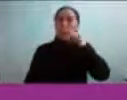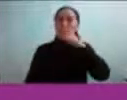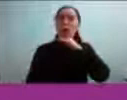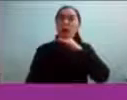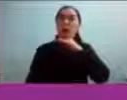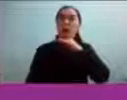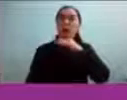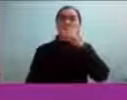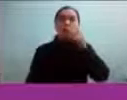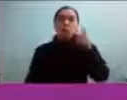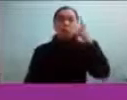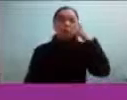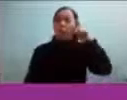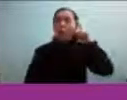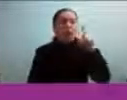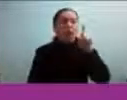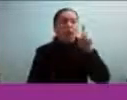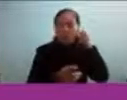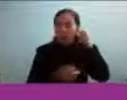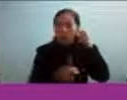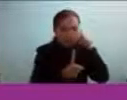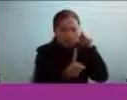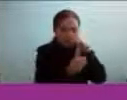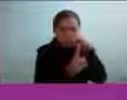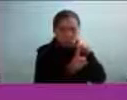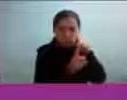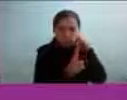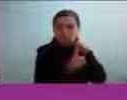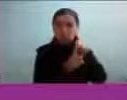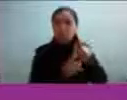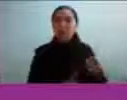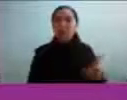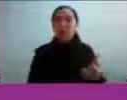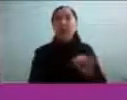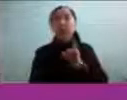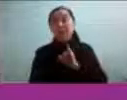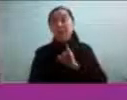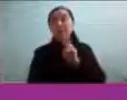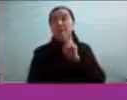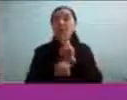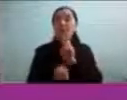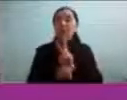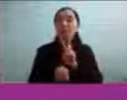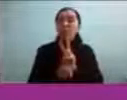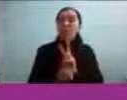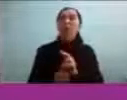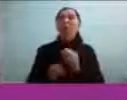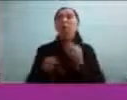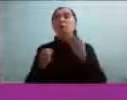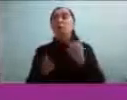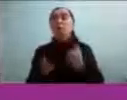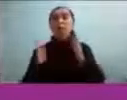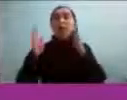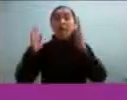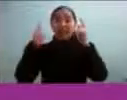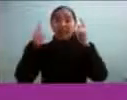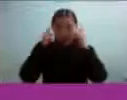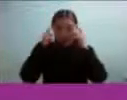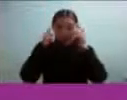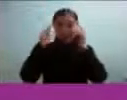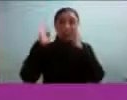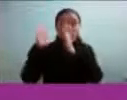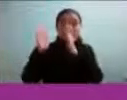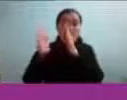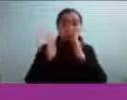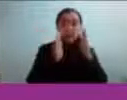fanática o informes del colegio de algún profesor que me llamaba la atención, que tenía que reordenar mis prioridades porque en realidad el colegio era lo que menos